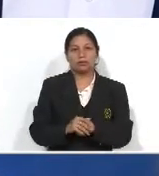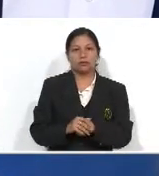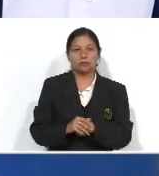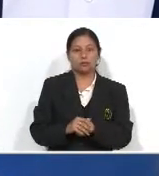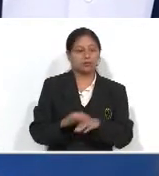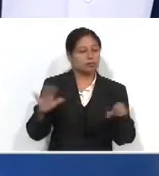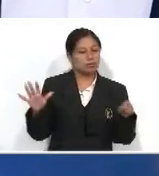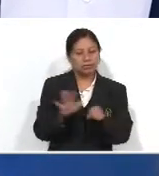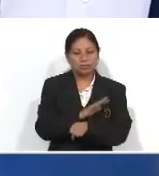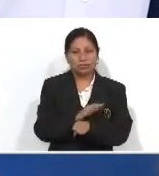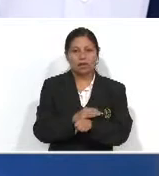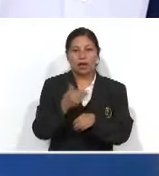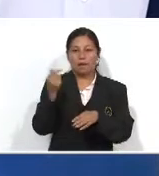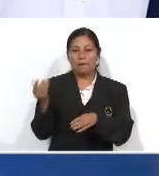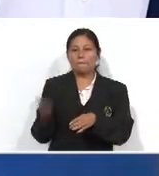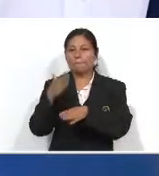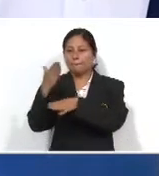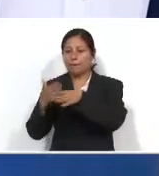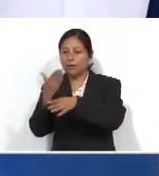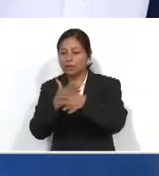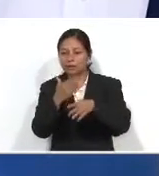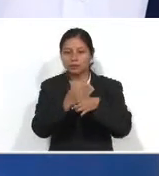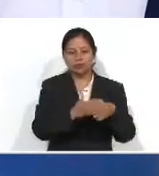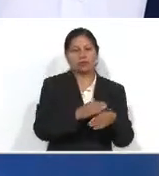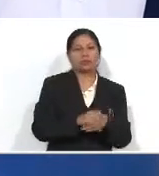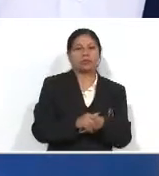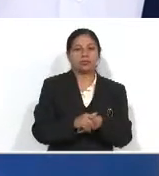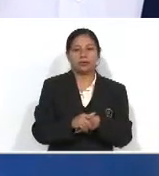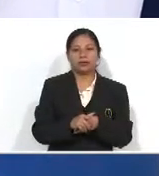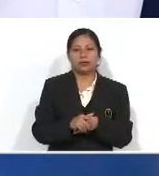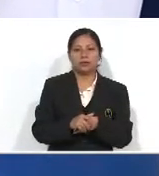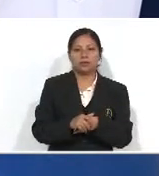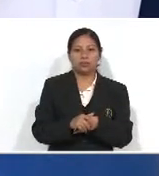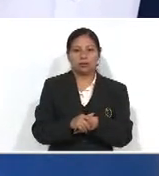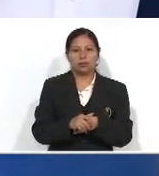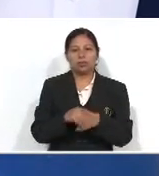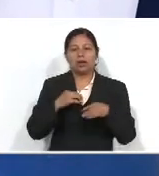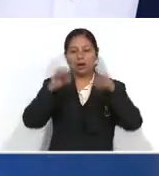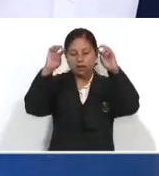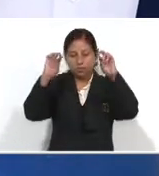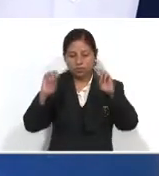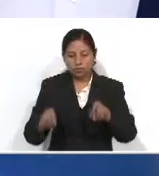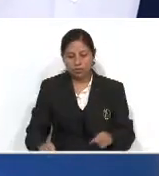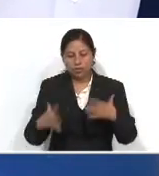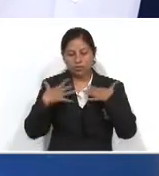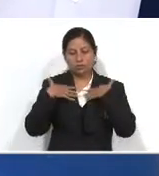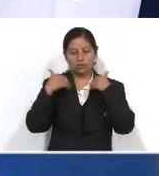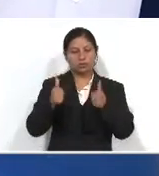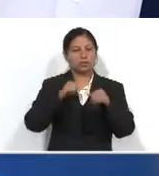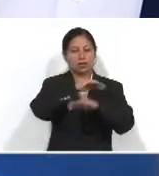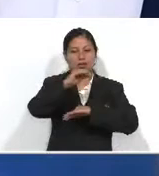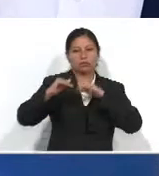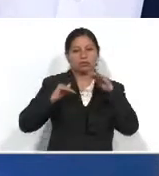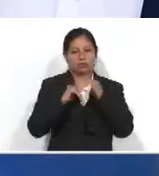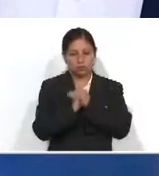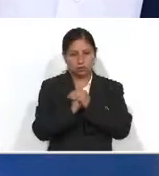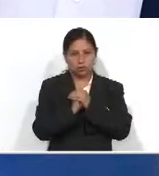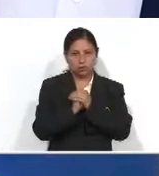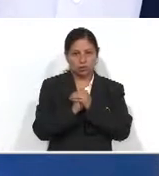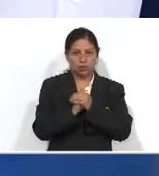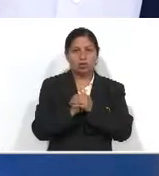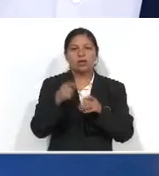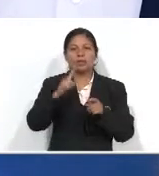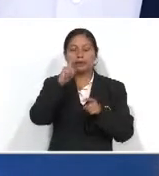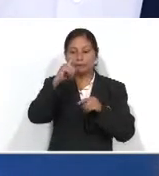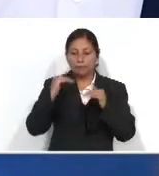absoluto por parte de las autoridades ministeriales, principalmente al personal de salud y a todo el personal de primer